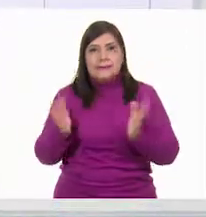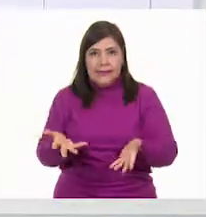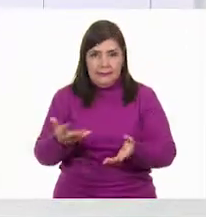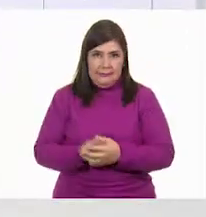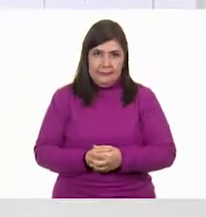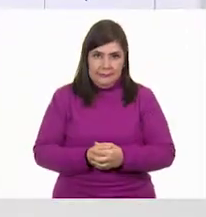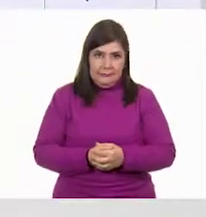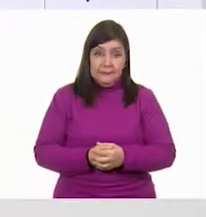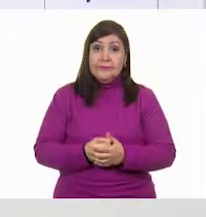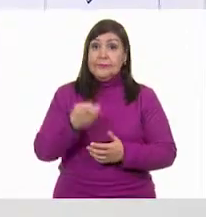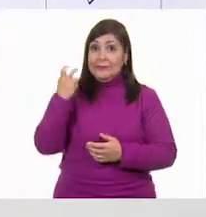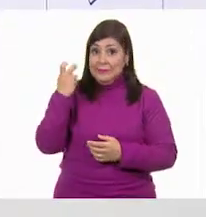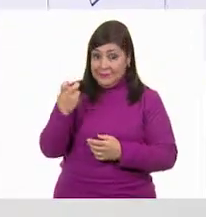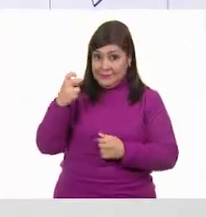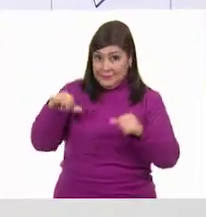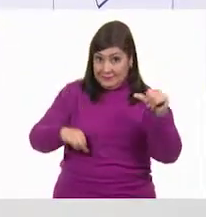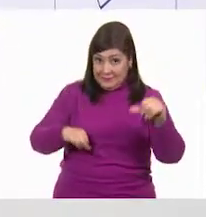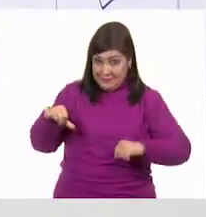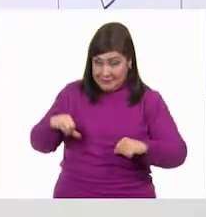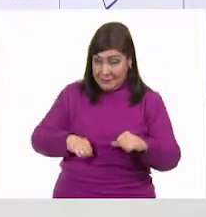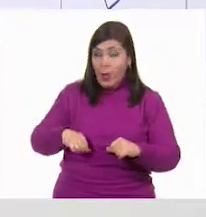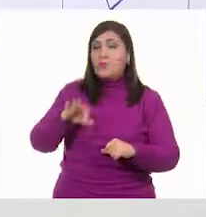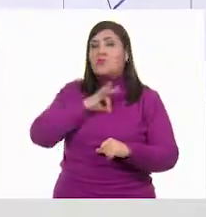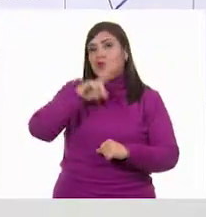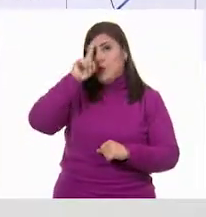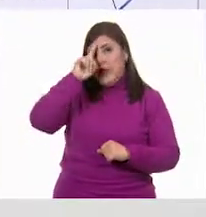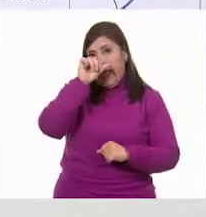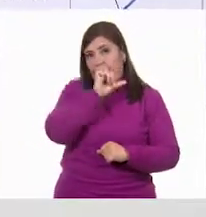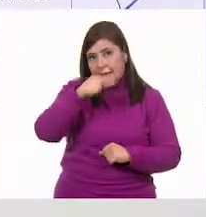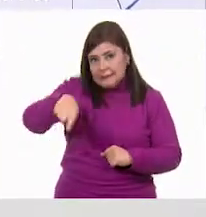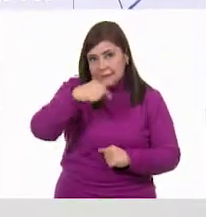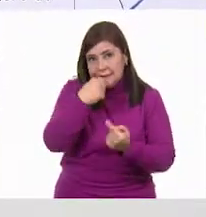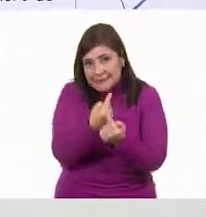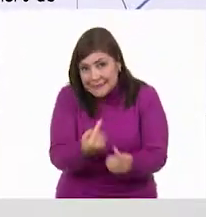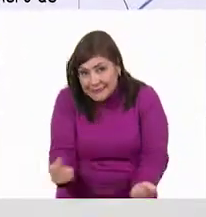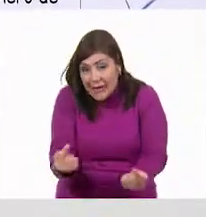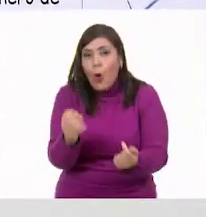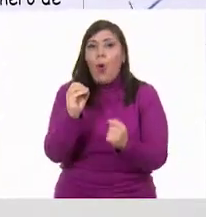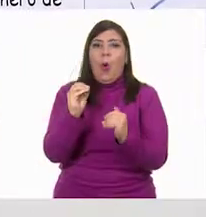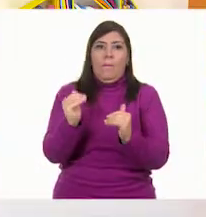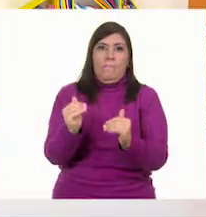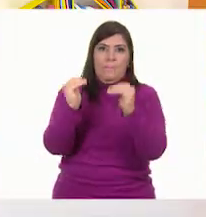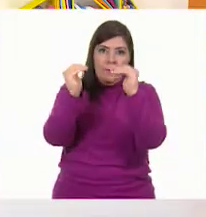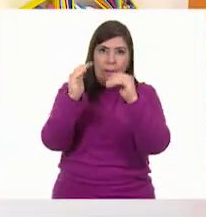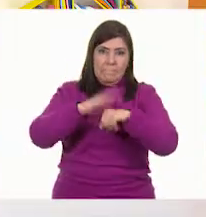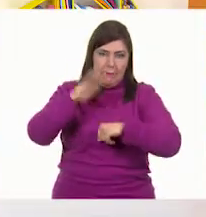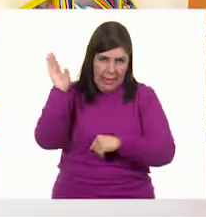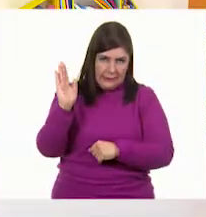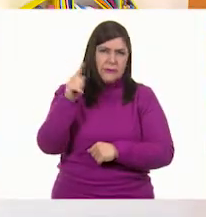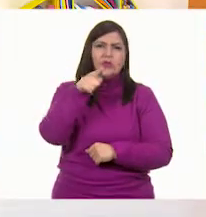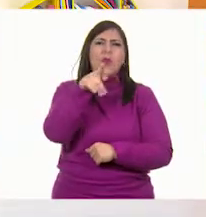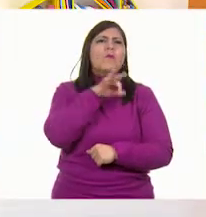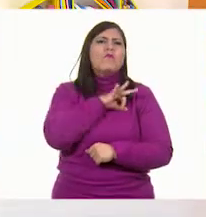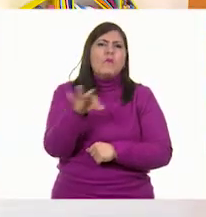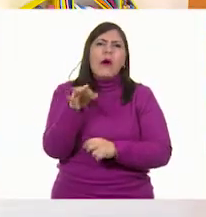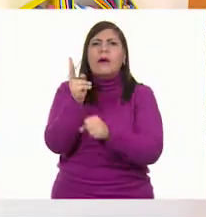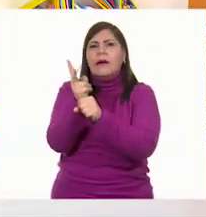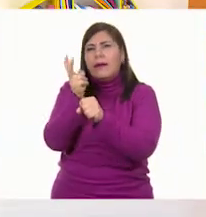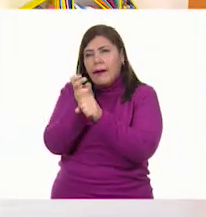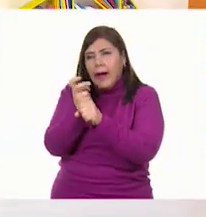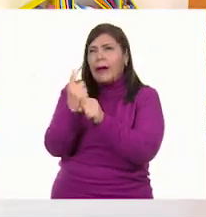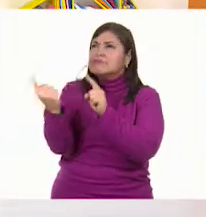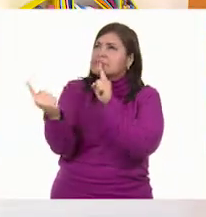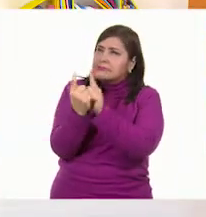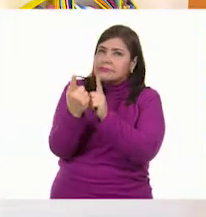está recomendada para chicos y para grandes, ¿verdad? Así que puedes invitar a tus